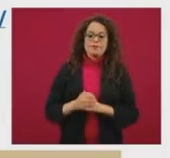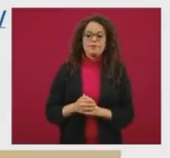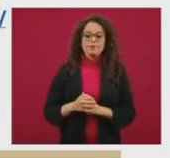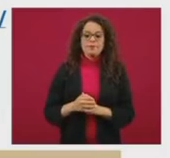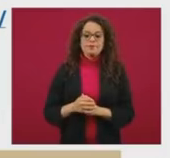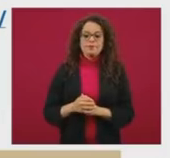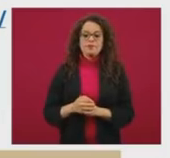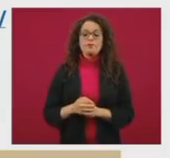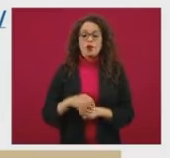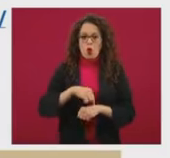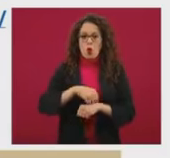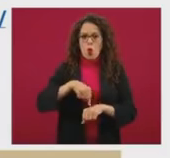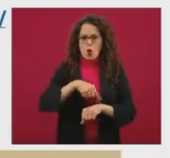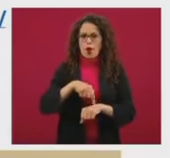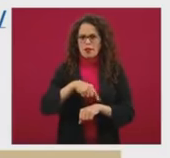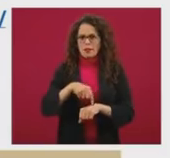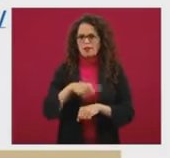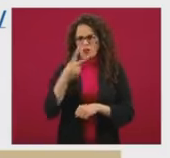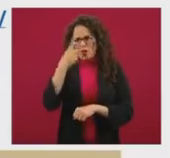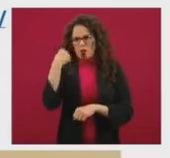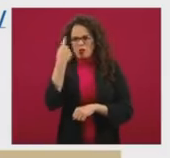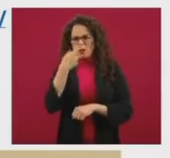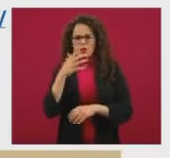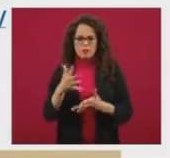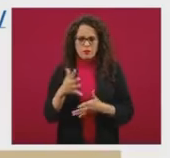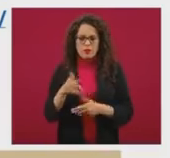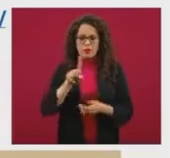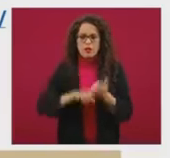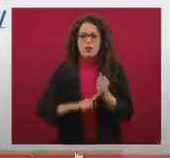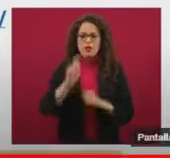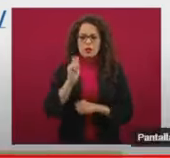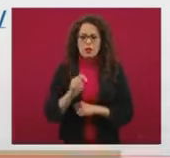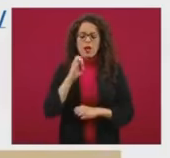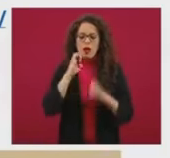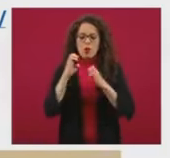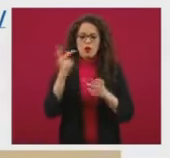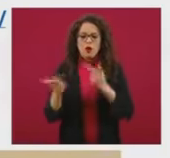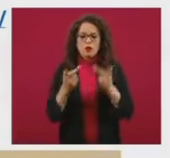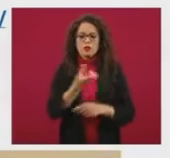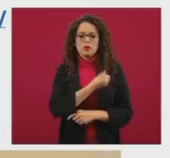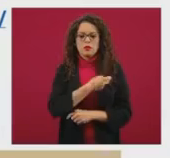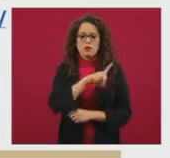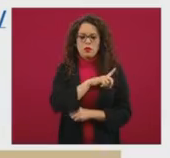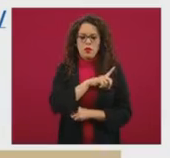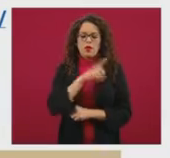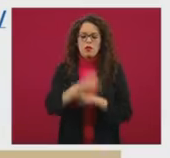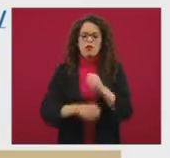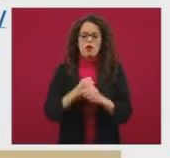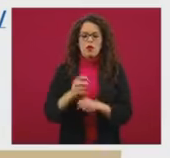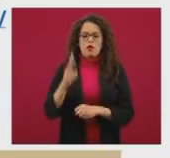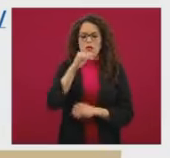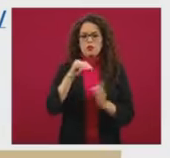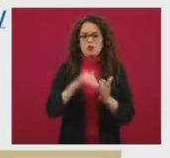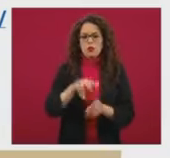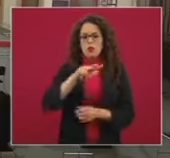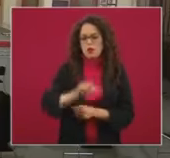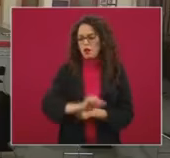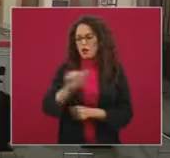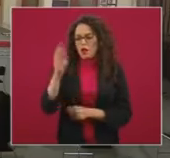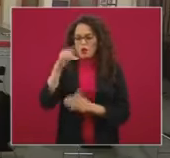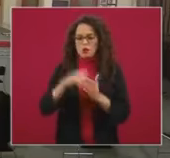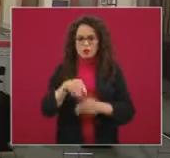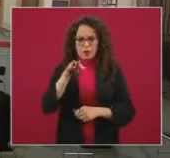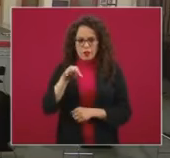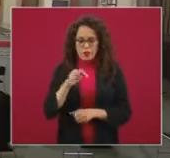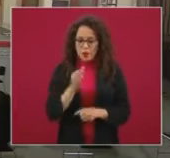horas sobre la presentación del ENSANUT, Encuesta Nacional de Salud y Nutrición 2018-2019. Vamos a iniciar